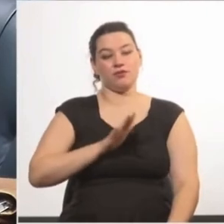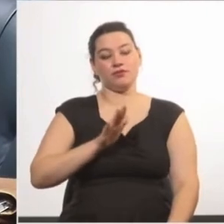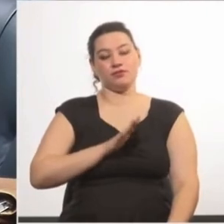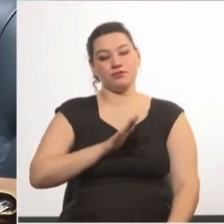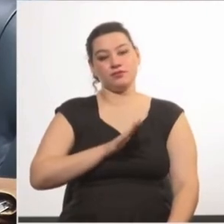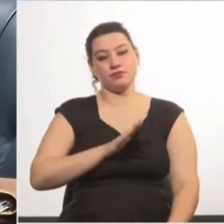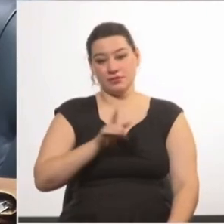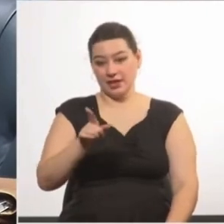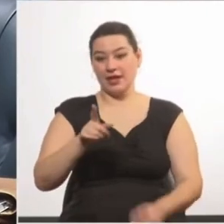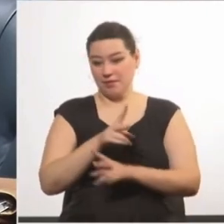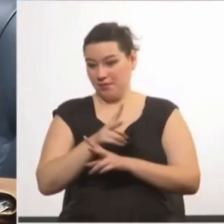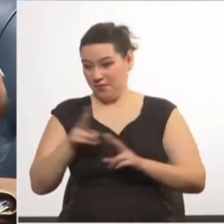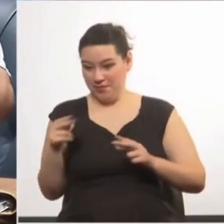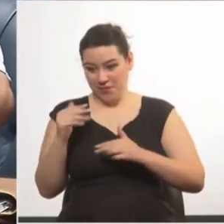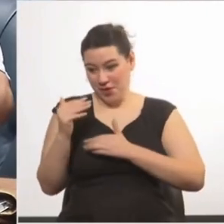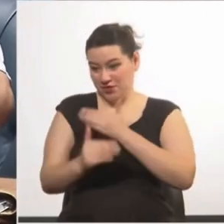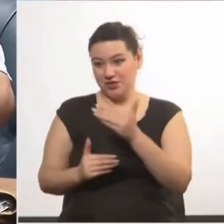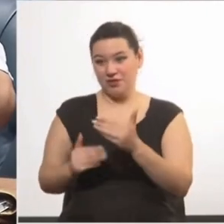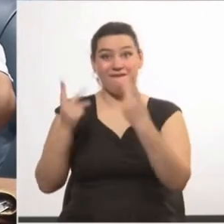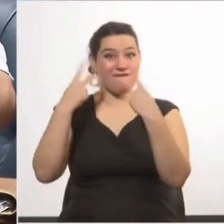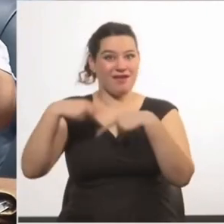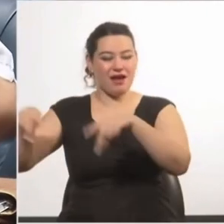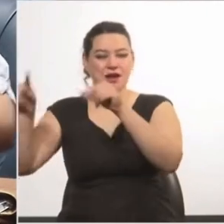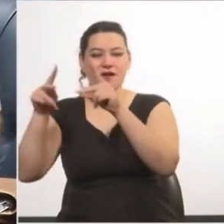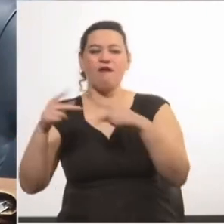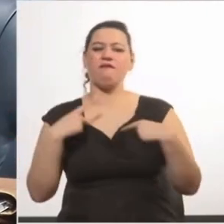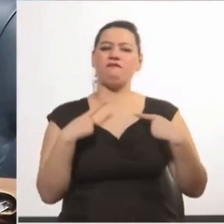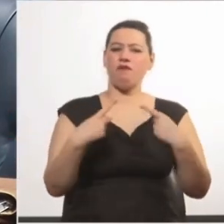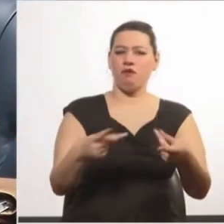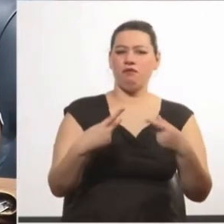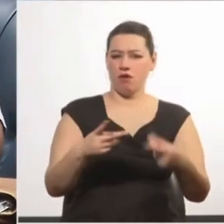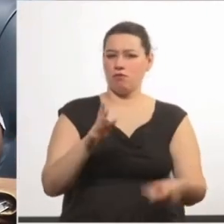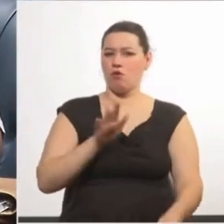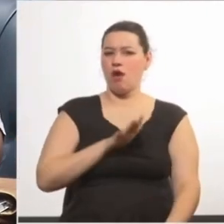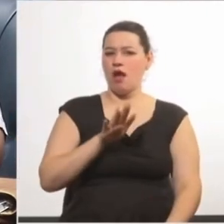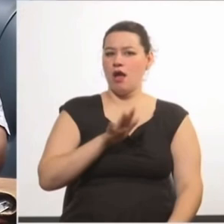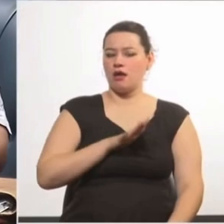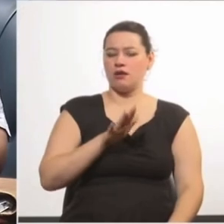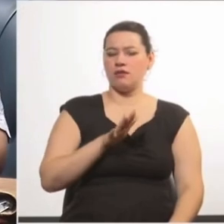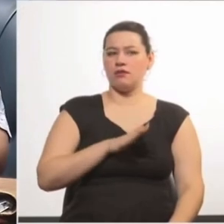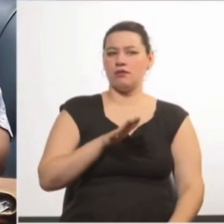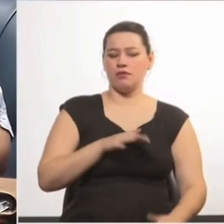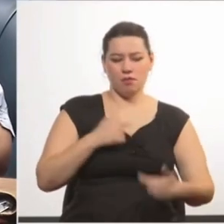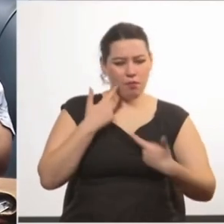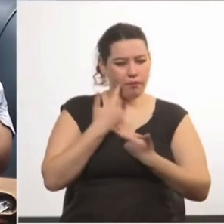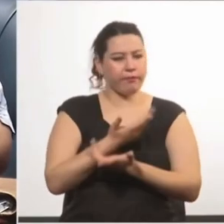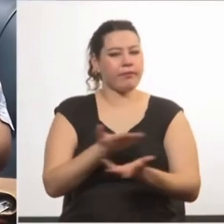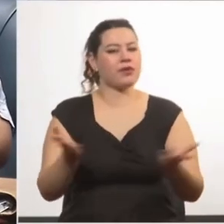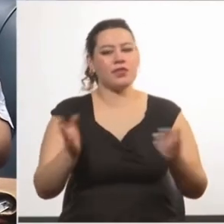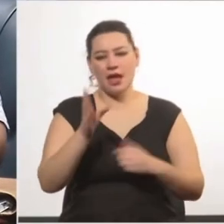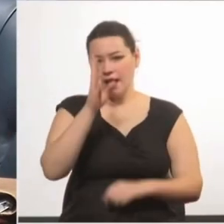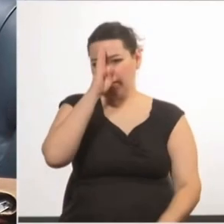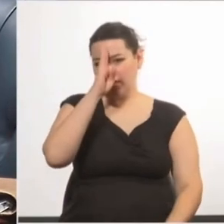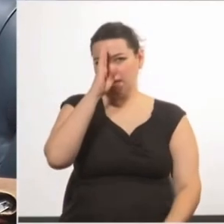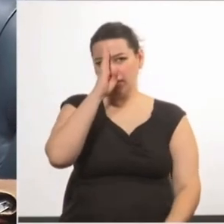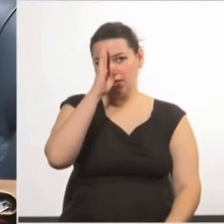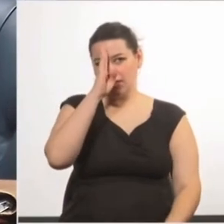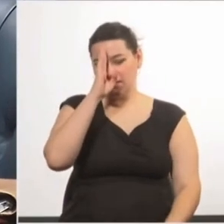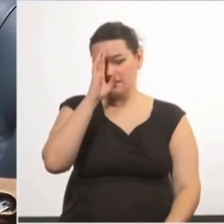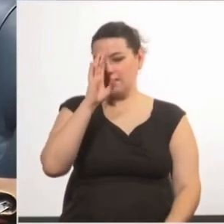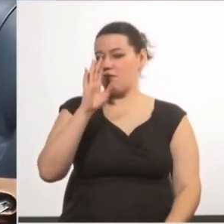durante este proceso, el fútbol femenino ha sido una manifestación aprendida por las ladies,